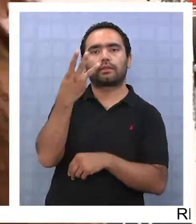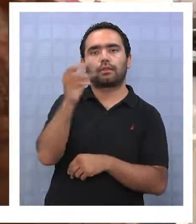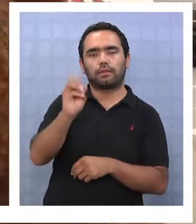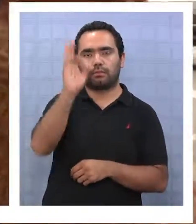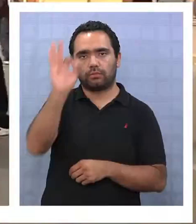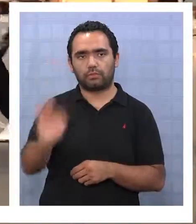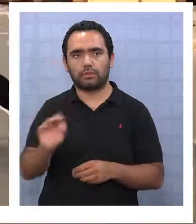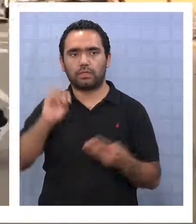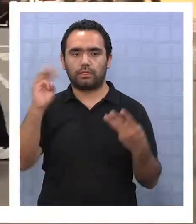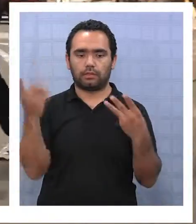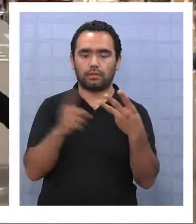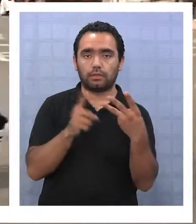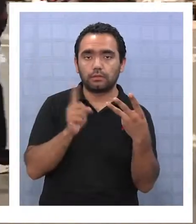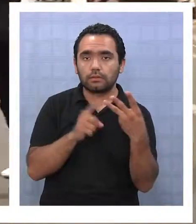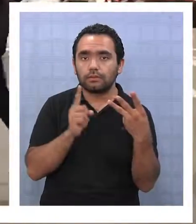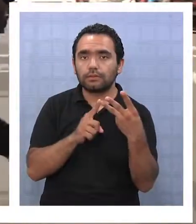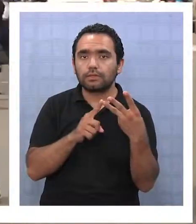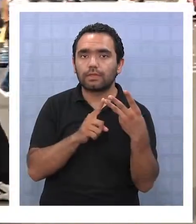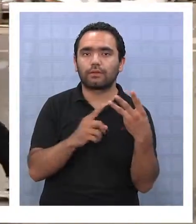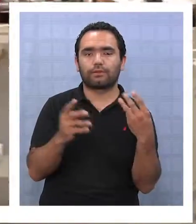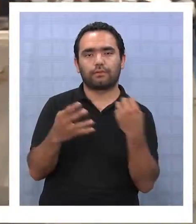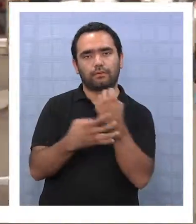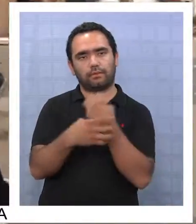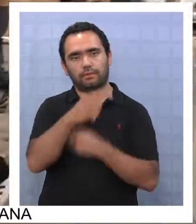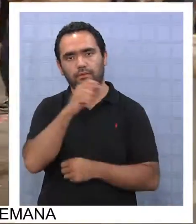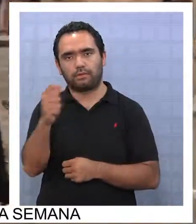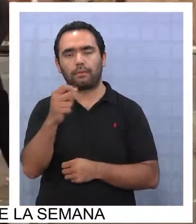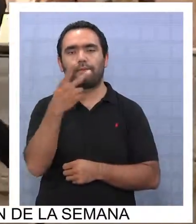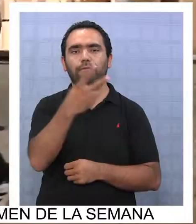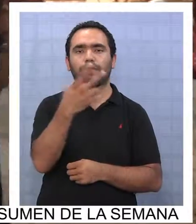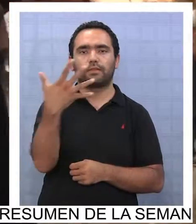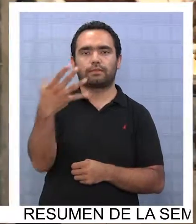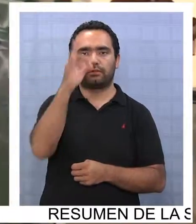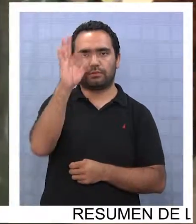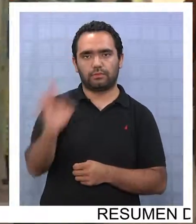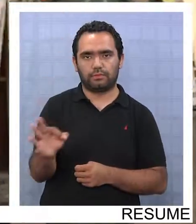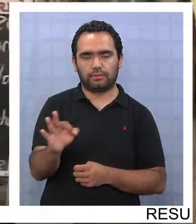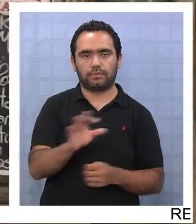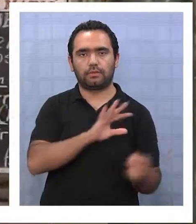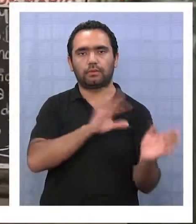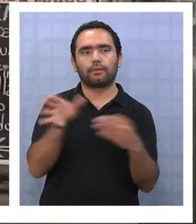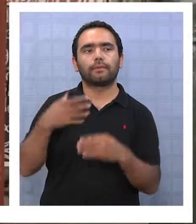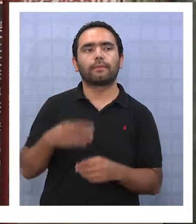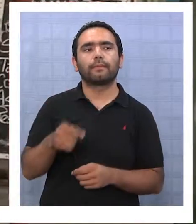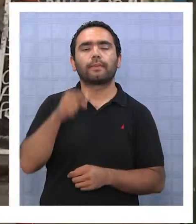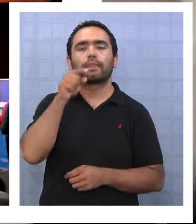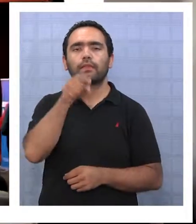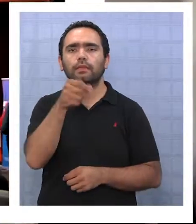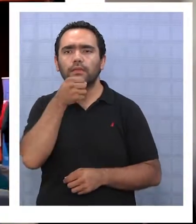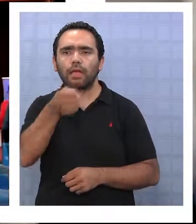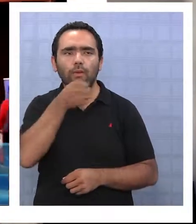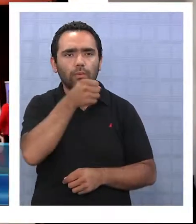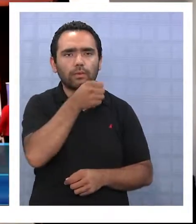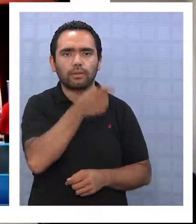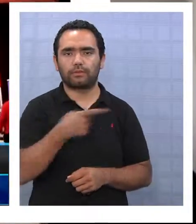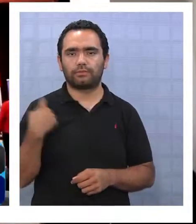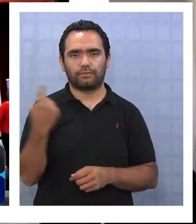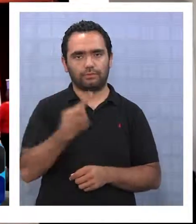30% y Tarapacá se ubica en el tercer lugar con un 25%. En base a esta encuesta que nosotros realizamos,